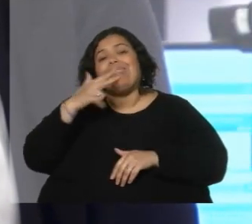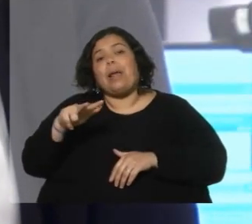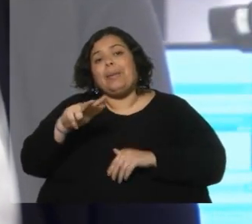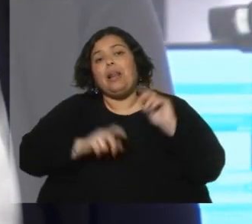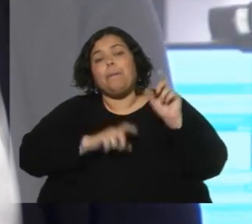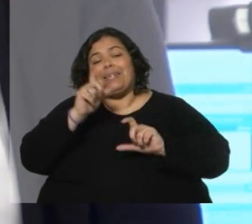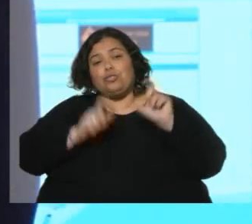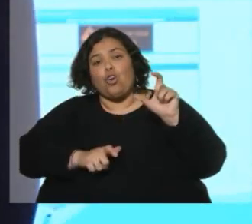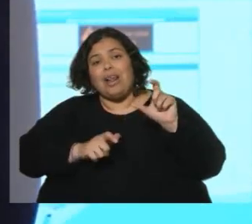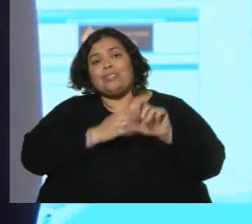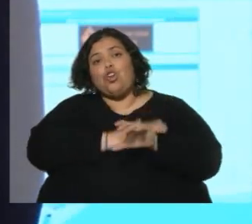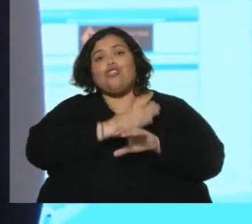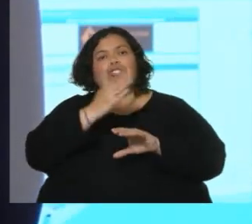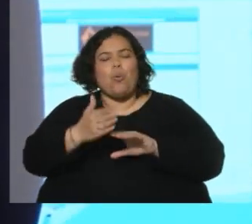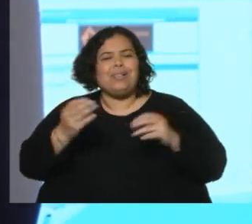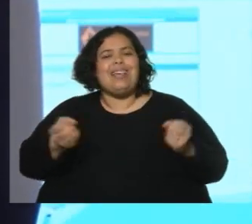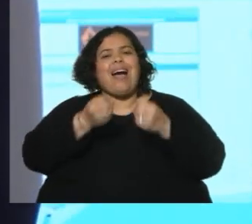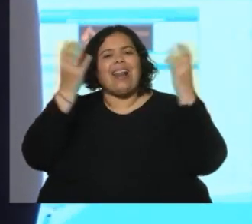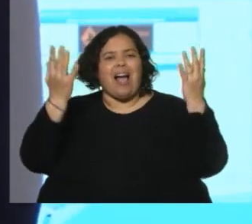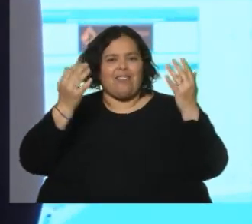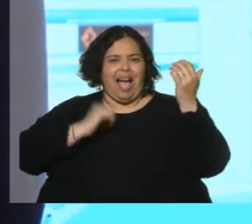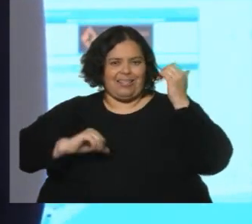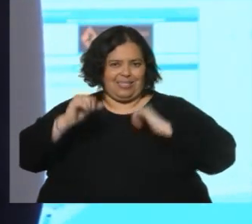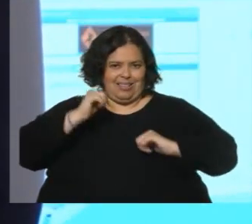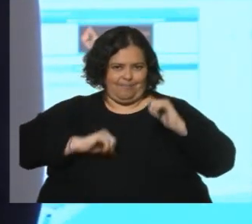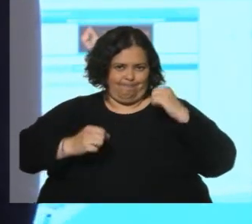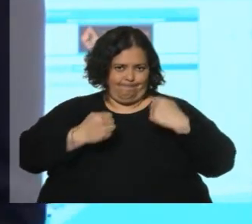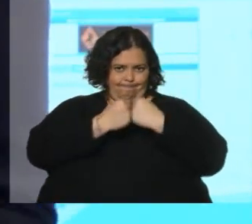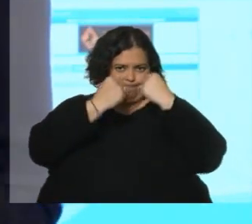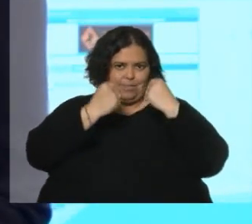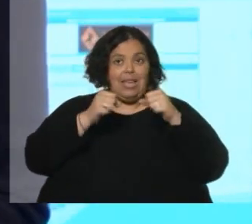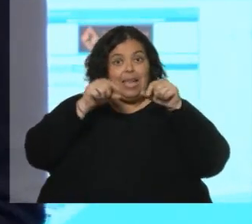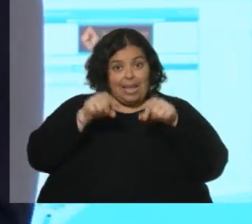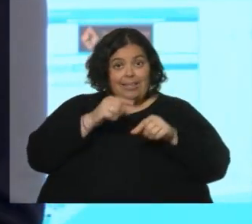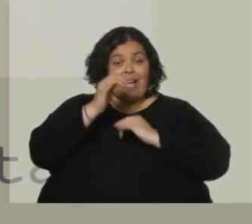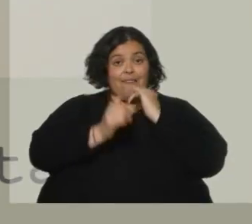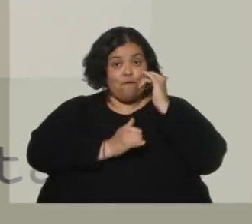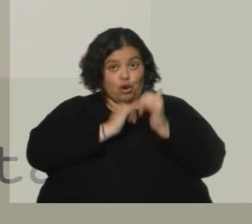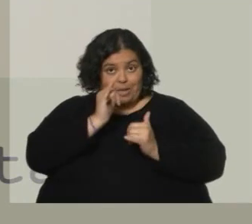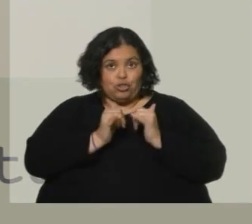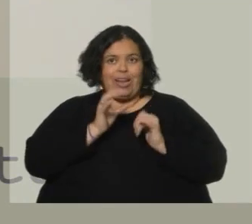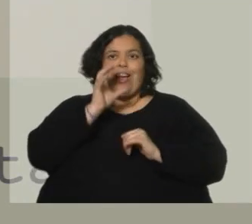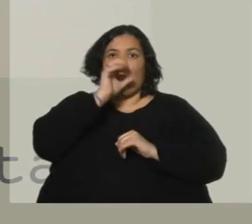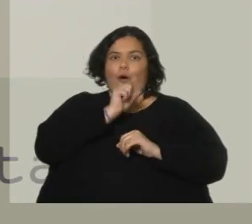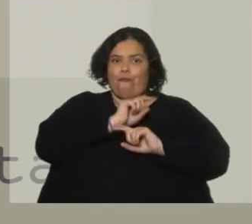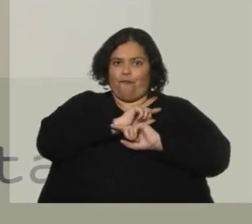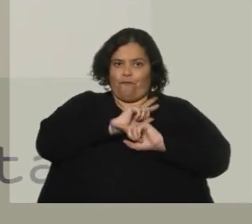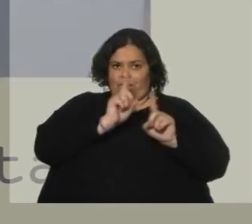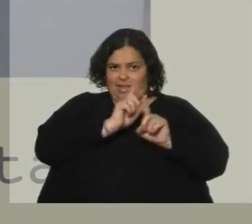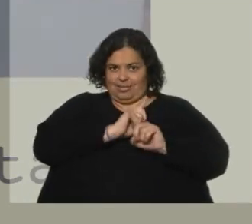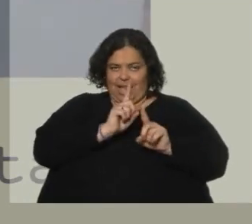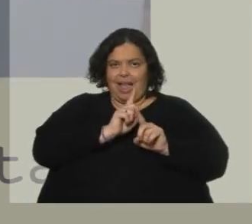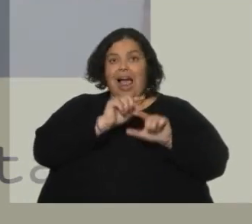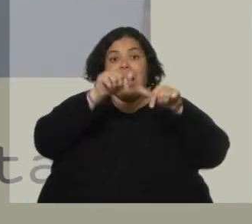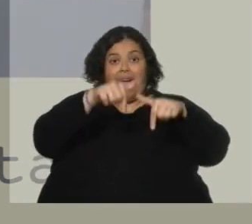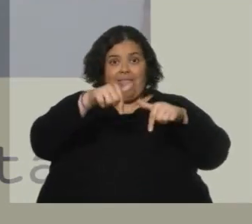secuelas graves. Toda esta información es confidencial y por eso incluso es que ustedes están aquí en la sala de monitoreo y no están en la sala de